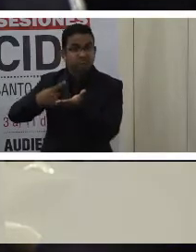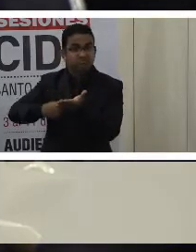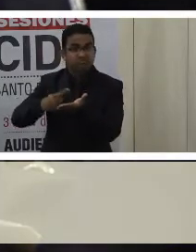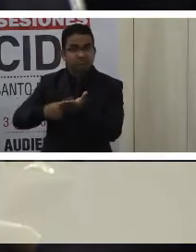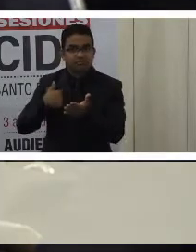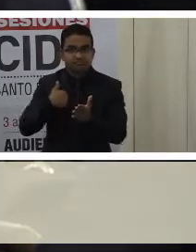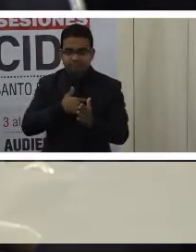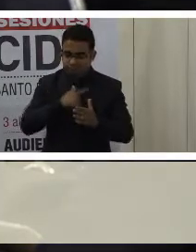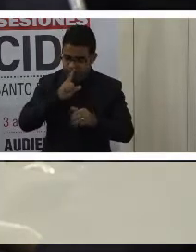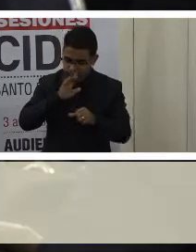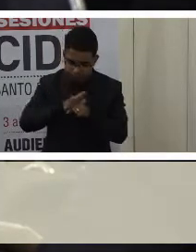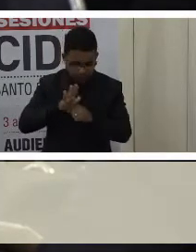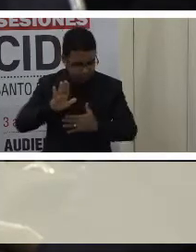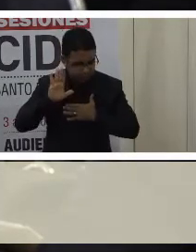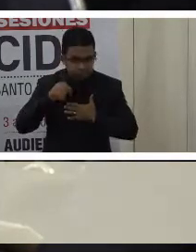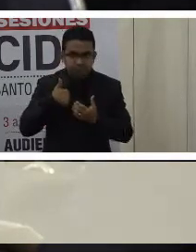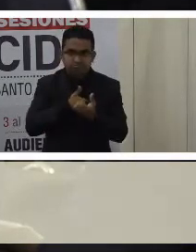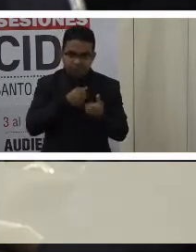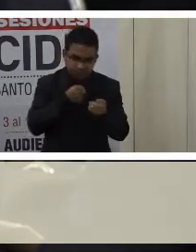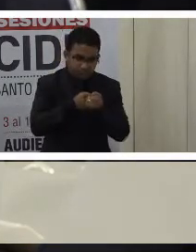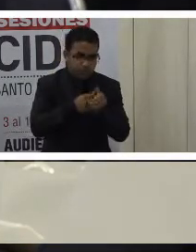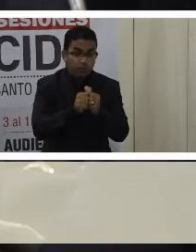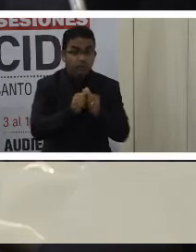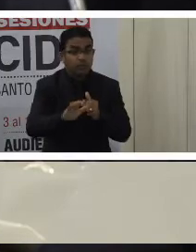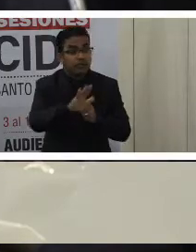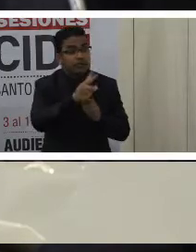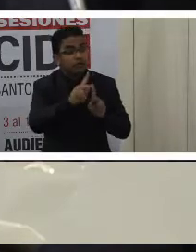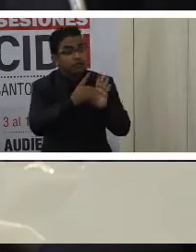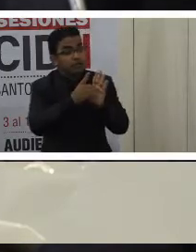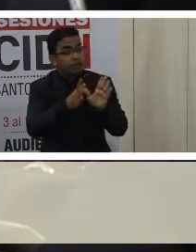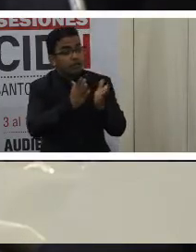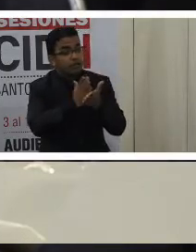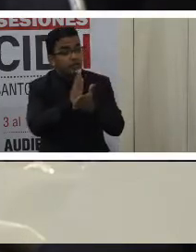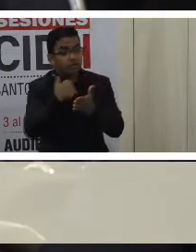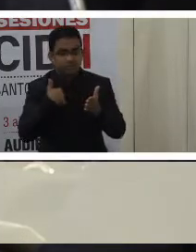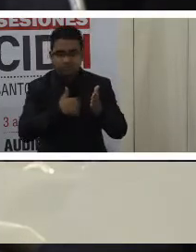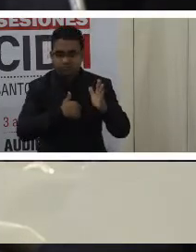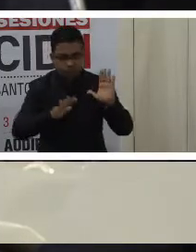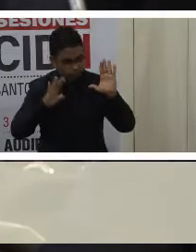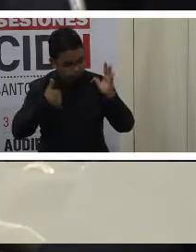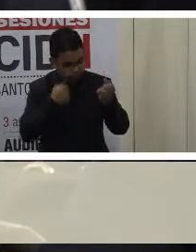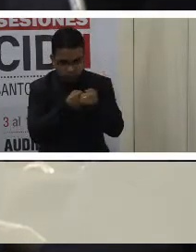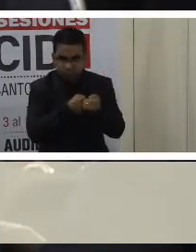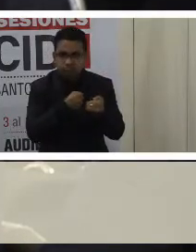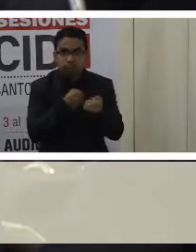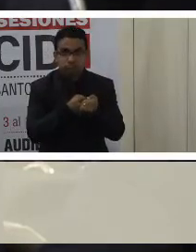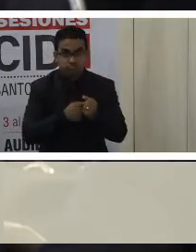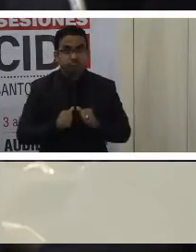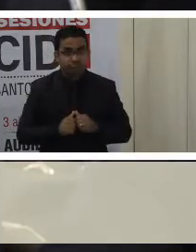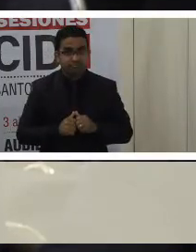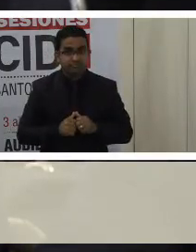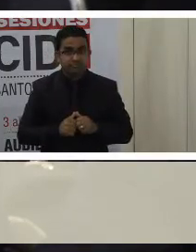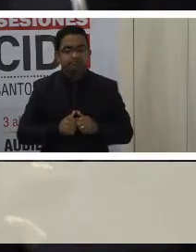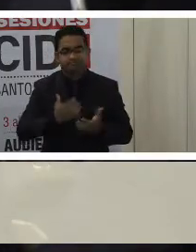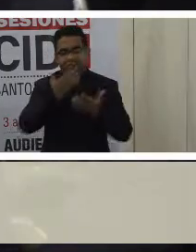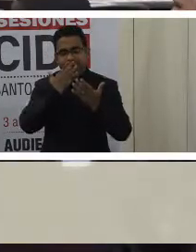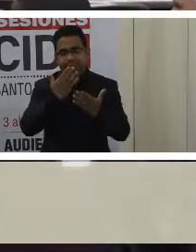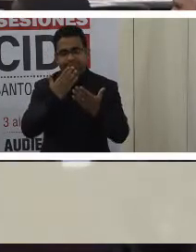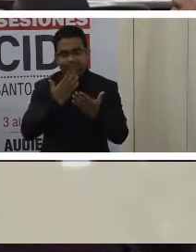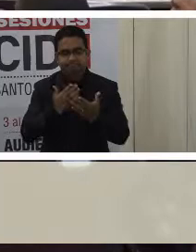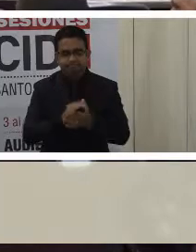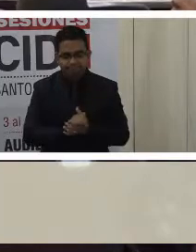comprometidos con la garantía de los derechos de todas las personas, incluyendo las personas con discapacidad en nuestro país. Muchas gracias.